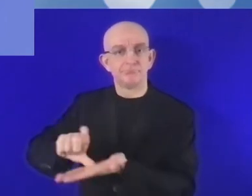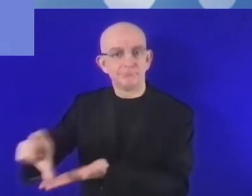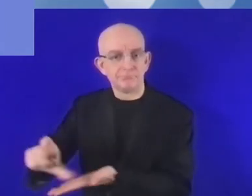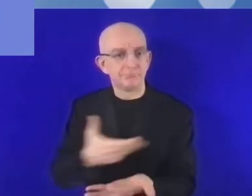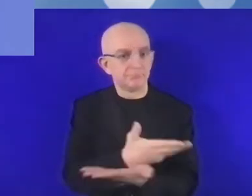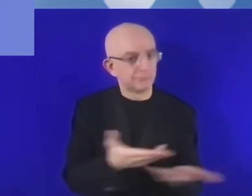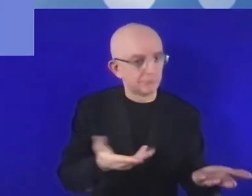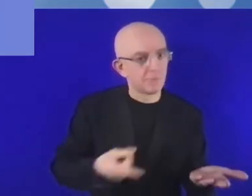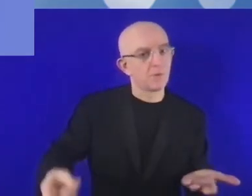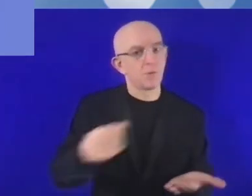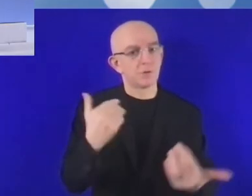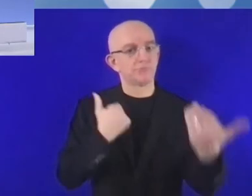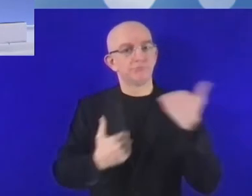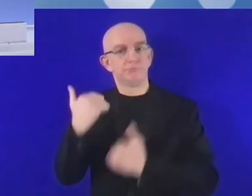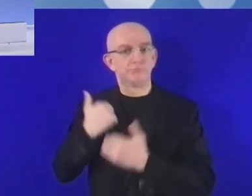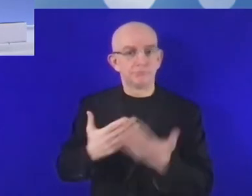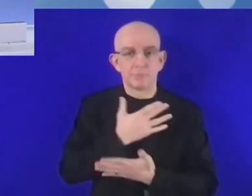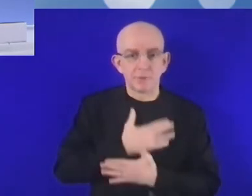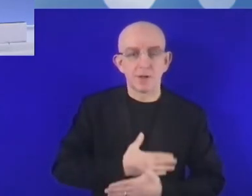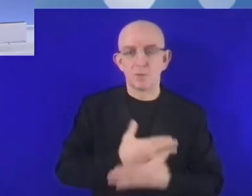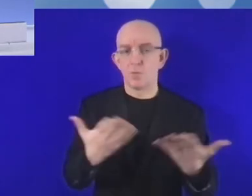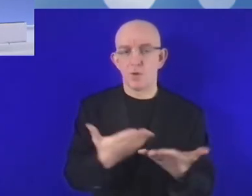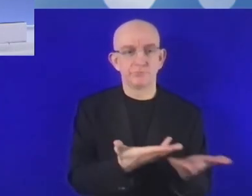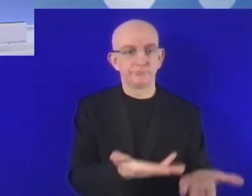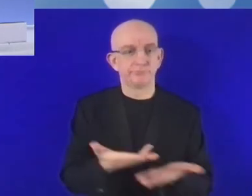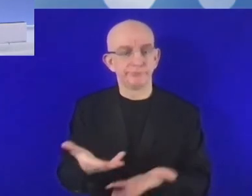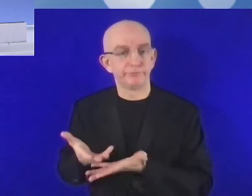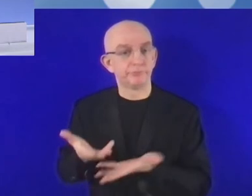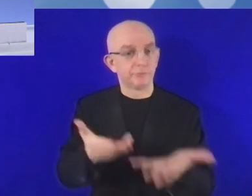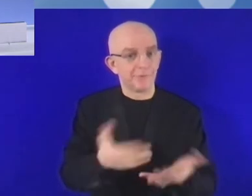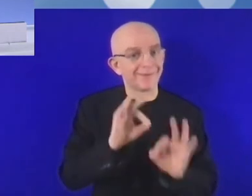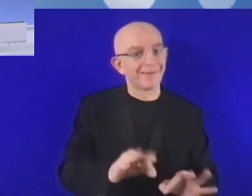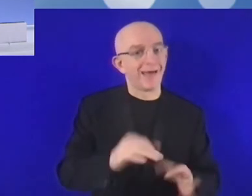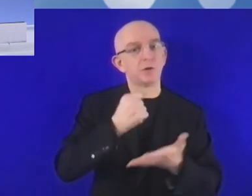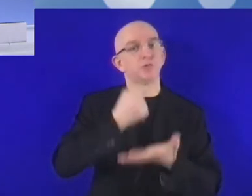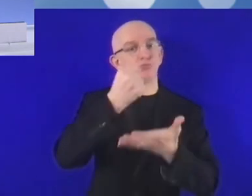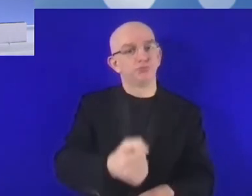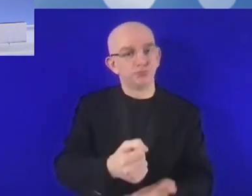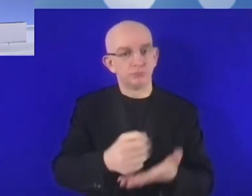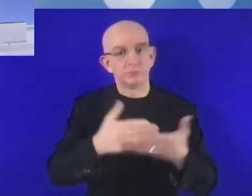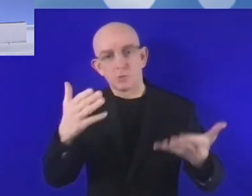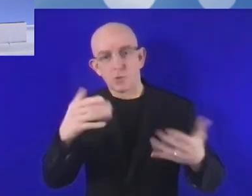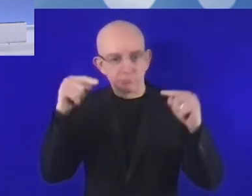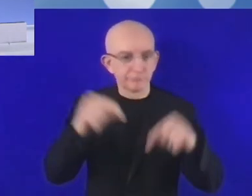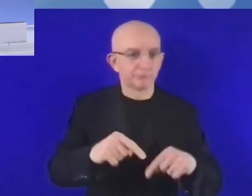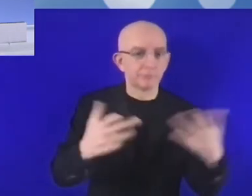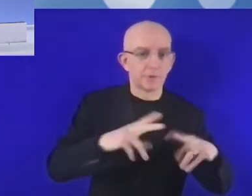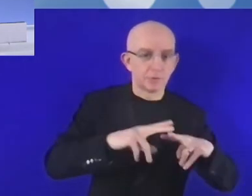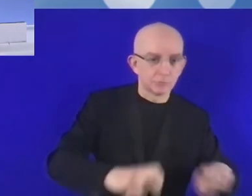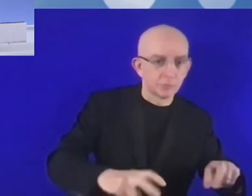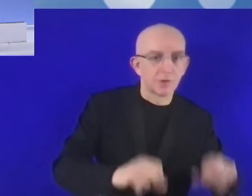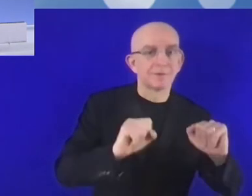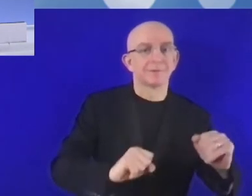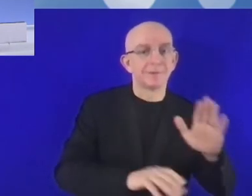necesidades son grandes. Porque las inversiones en diferentes aspectos de las tecnologías